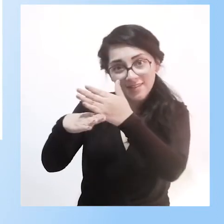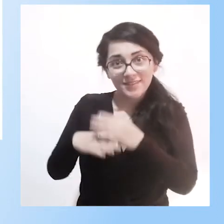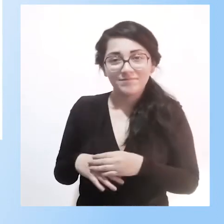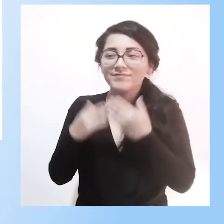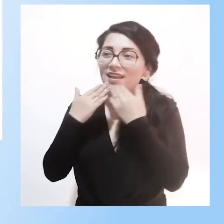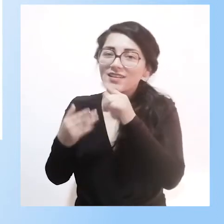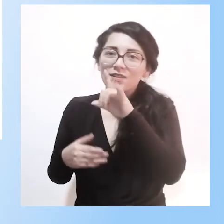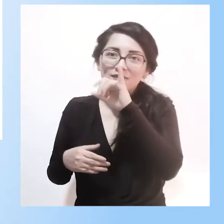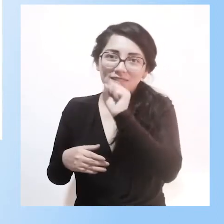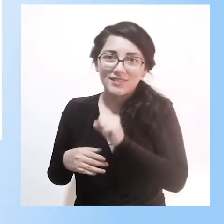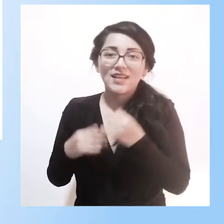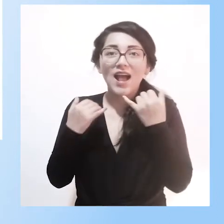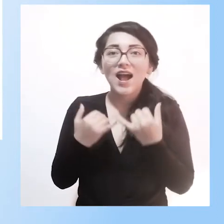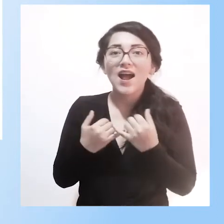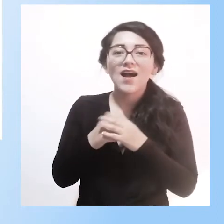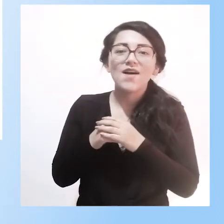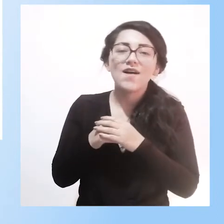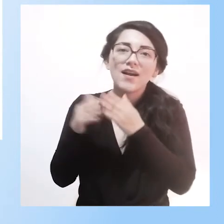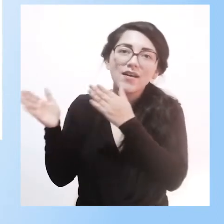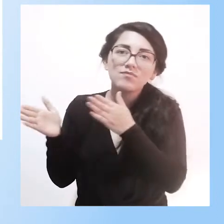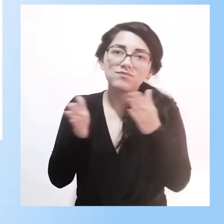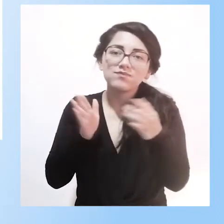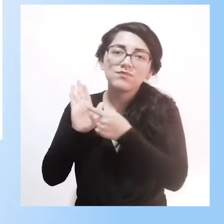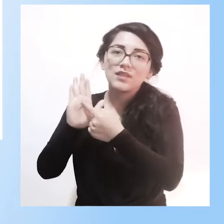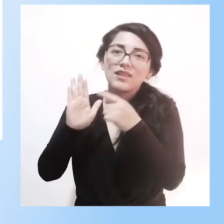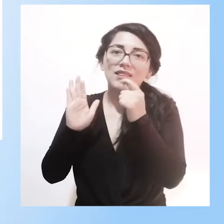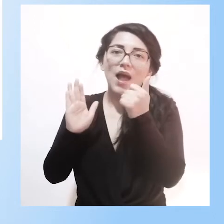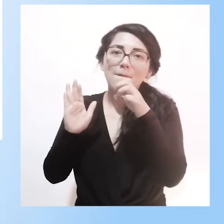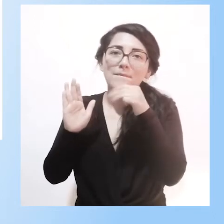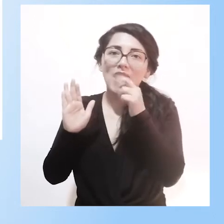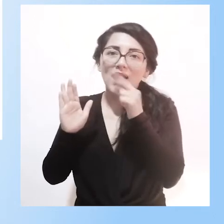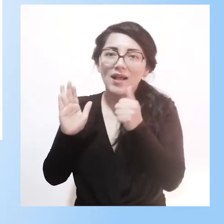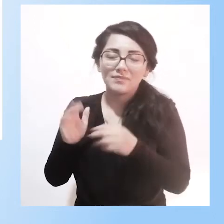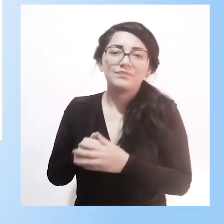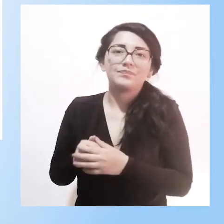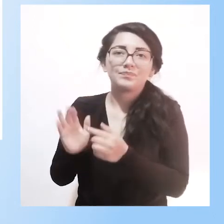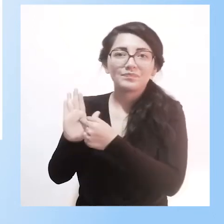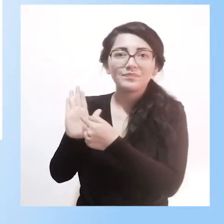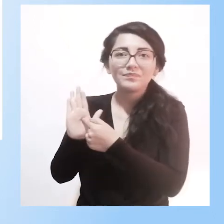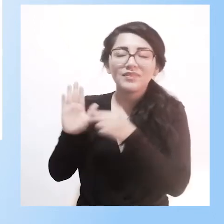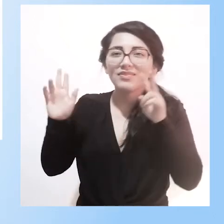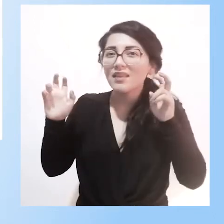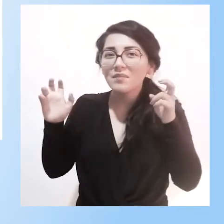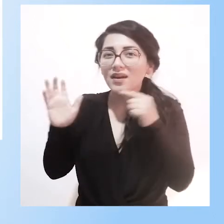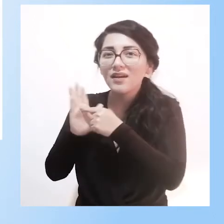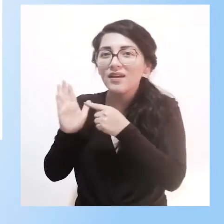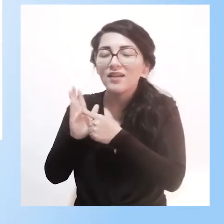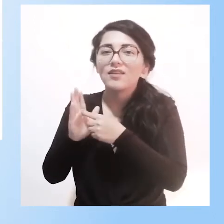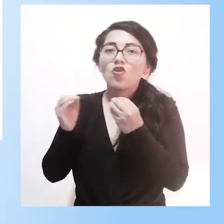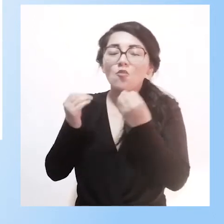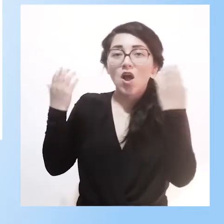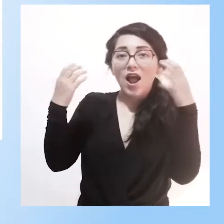Y ahora vamos a dar pase a nuestra invitada, Tamara Espinosa. El tema de su presentación es Impactos de las aulas